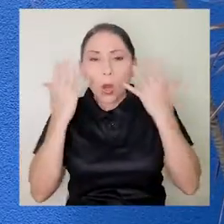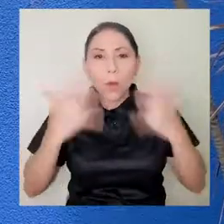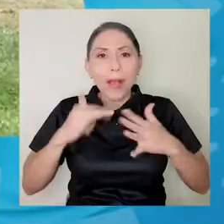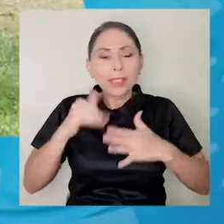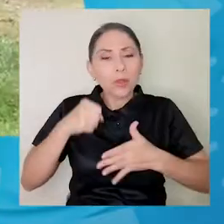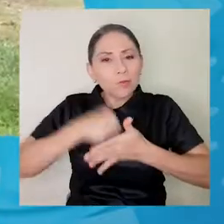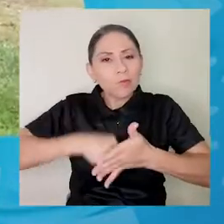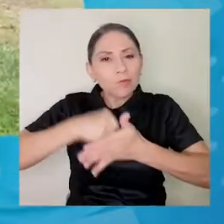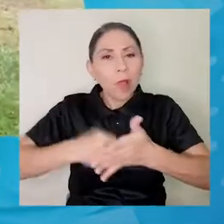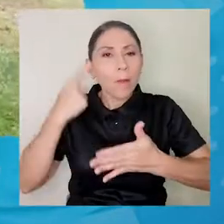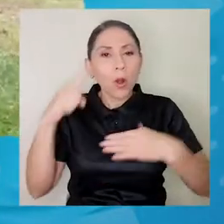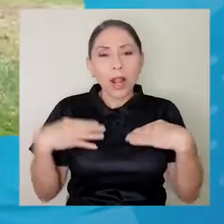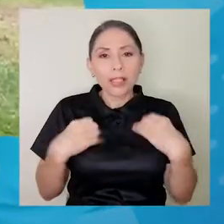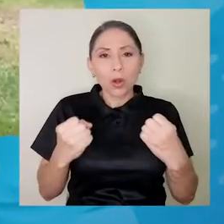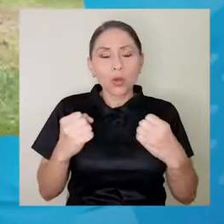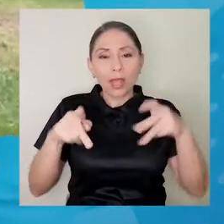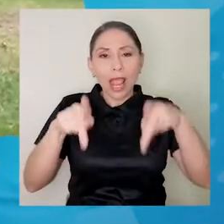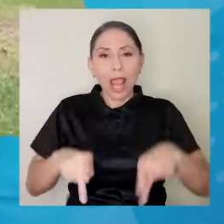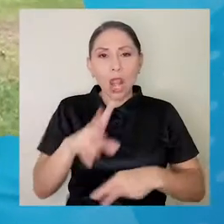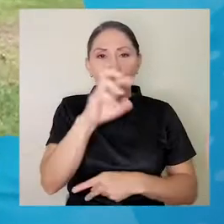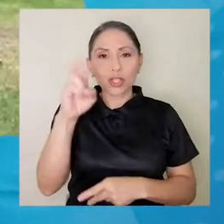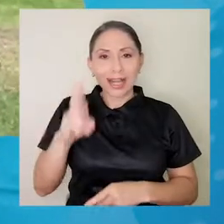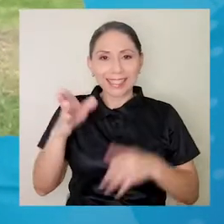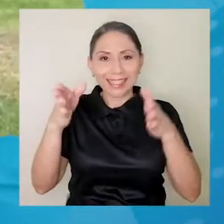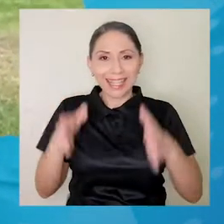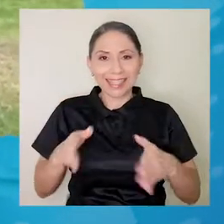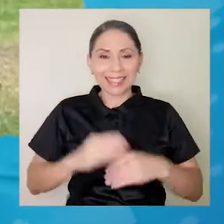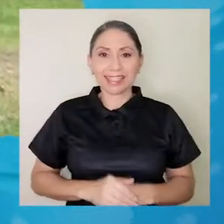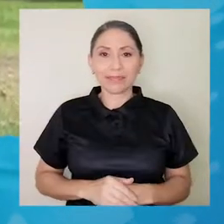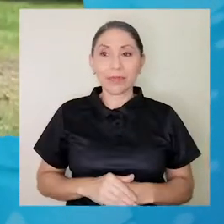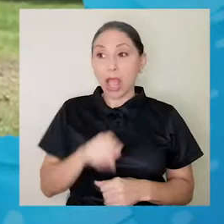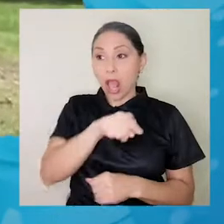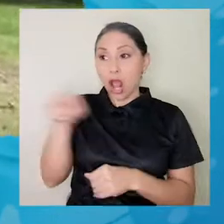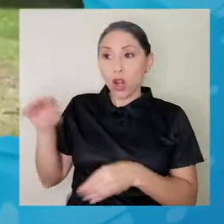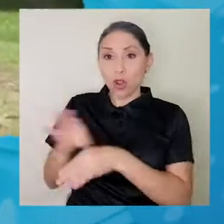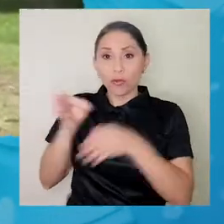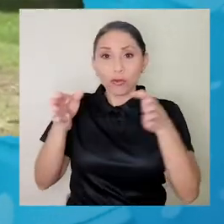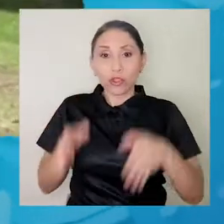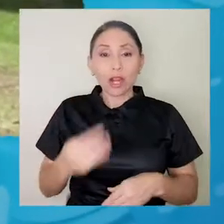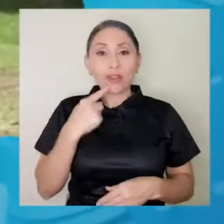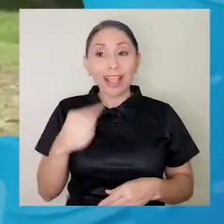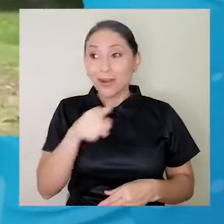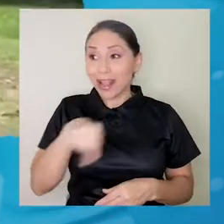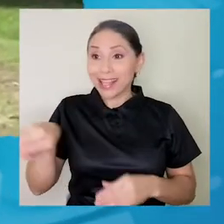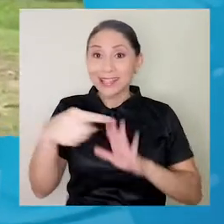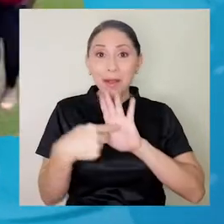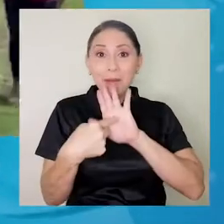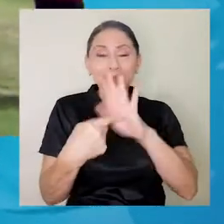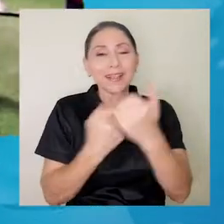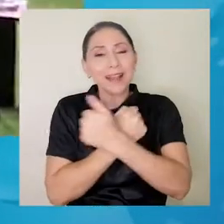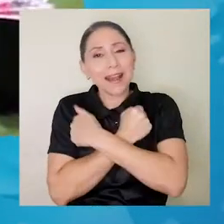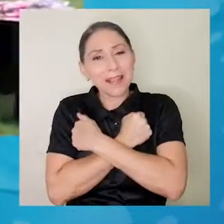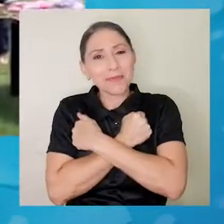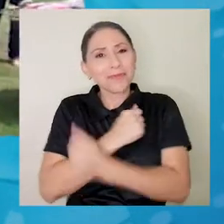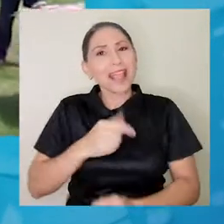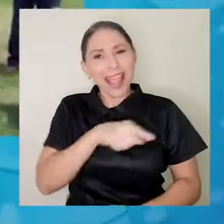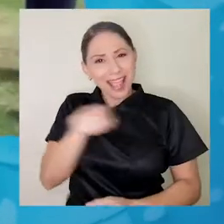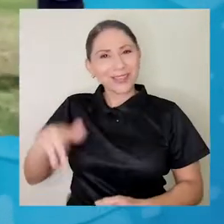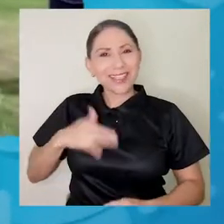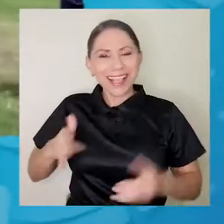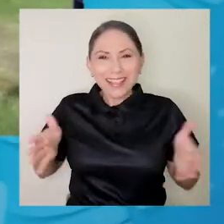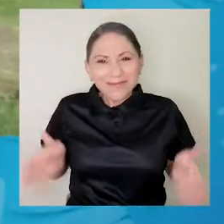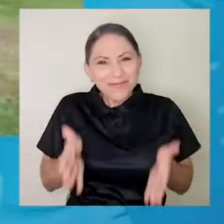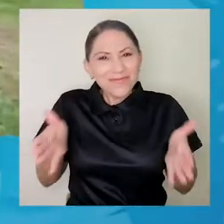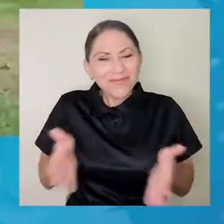tenido por la salud de los costalicenses. Los funcionarios mencionaron que este gesto de cariño les motiva a seguir